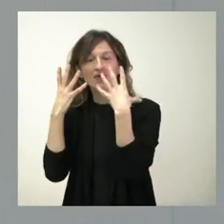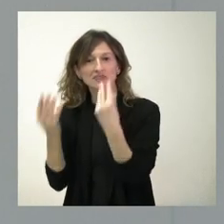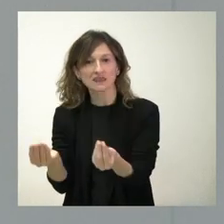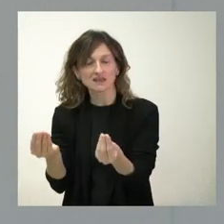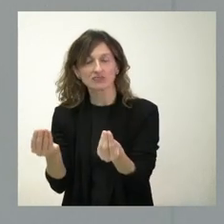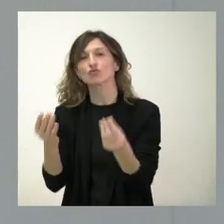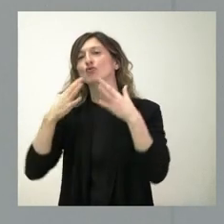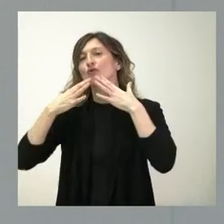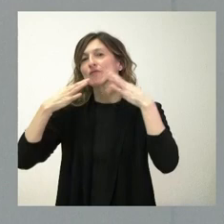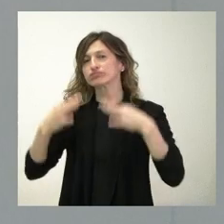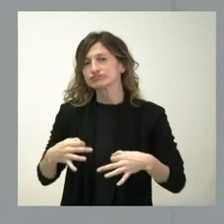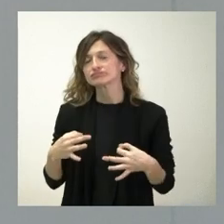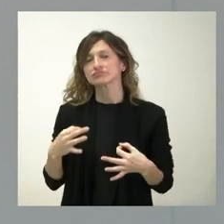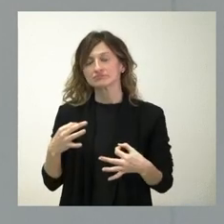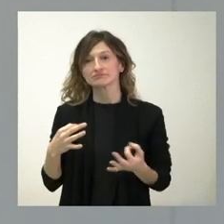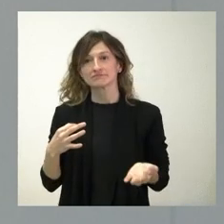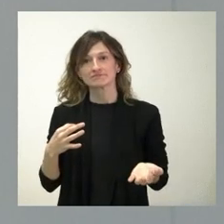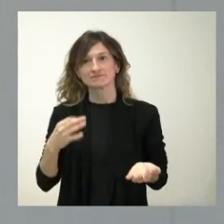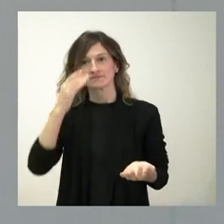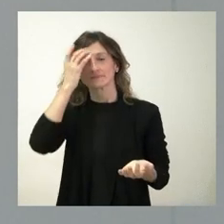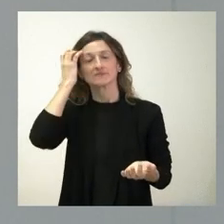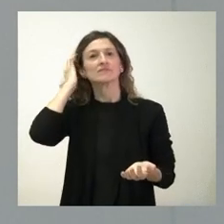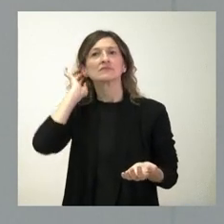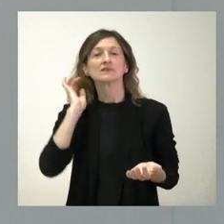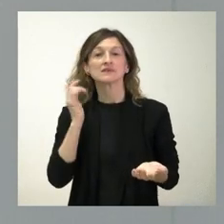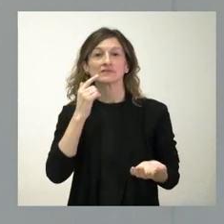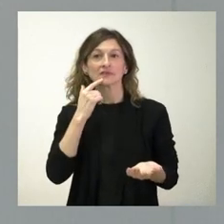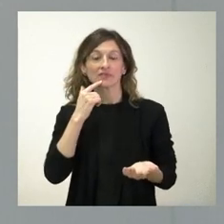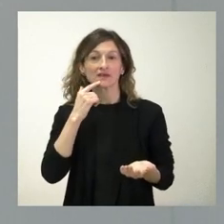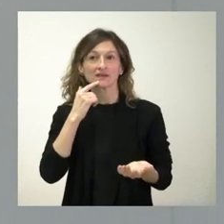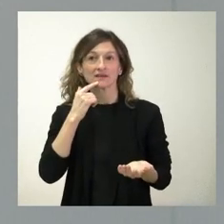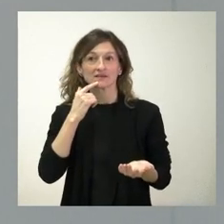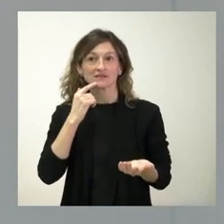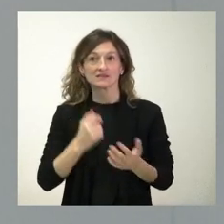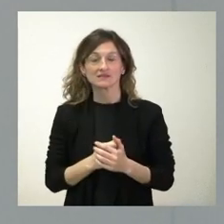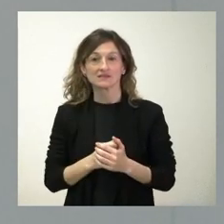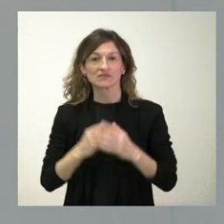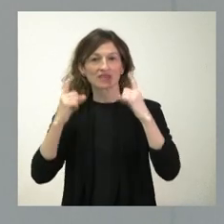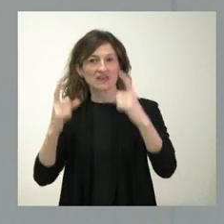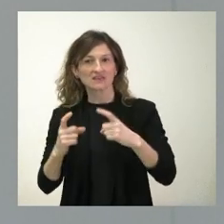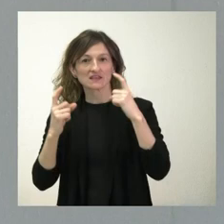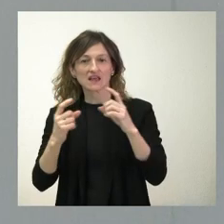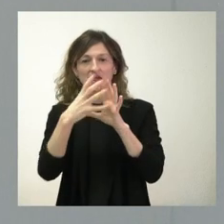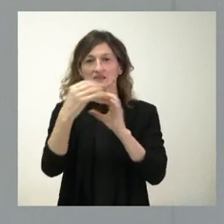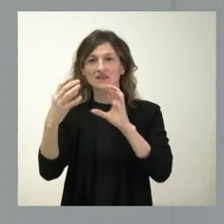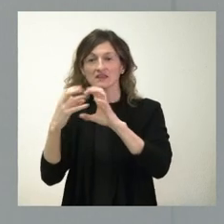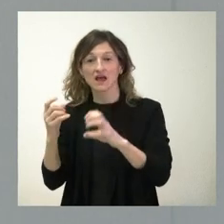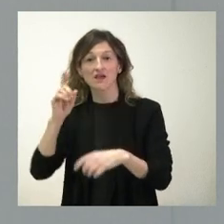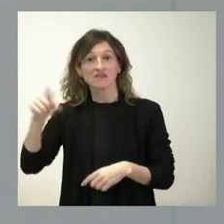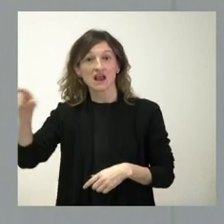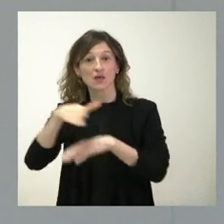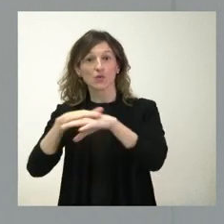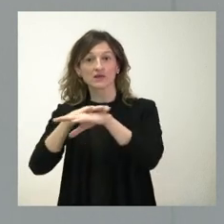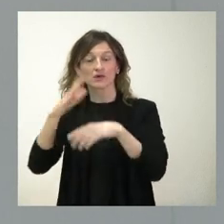estamos convencidos de que no habiendo puesto el menú interés en intentar entenderlo, al final si lo ha comprendido